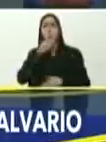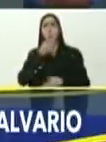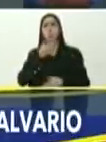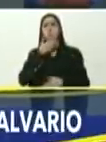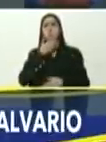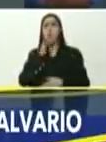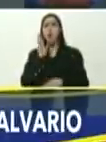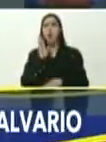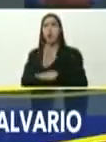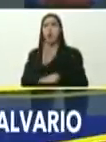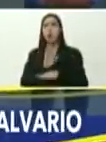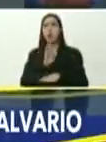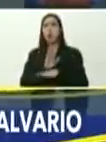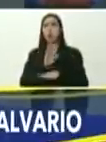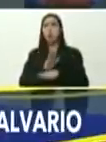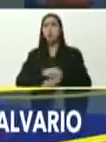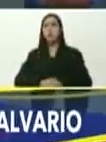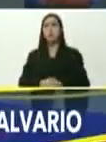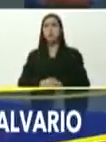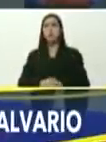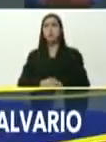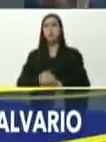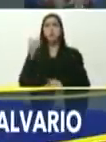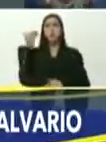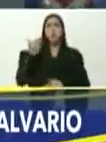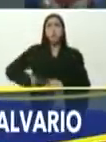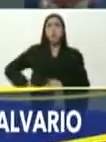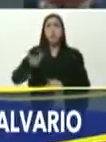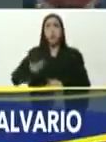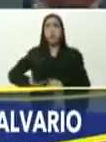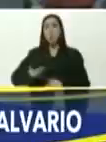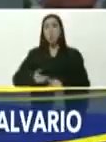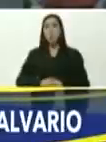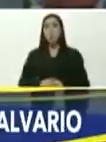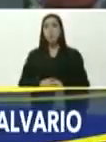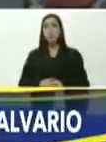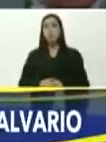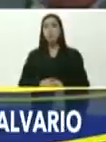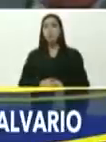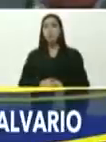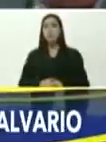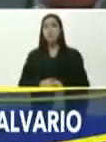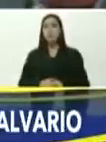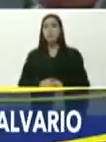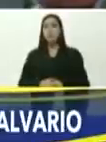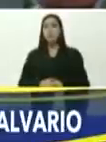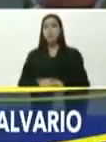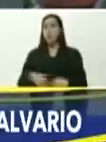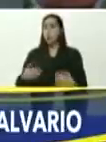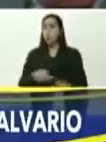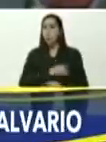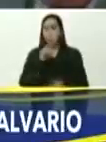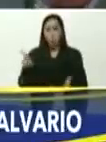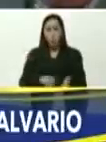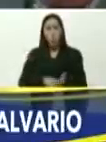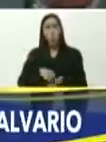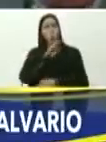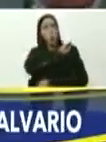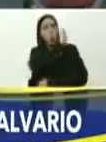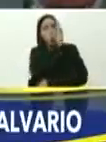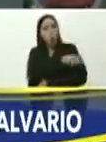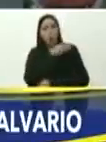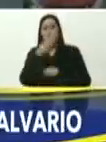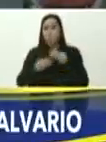y segura. Es importante esta obra, porque nos permite complementar, es el fortalecimiento, la